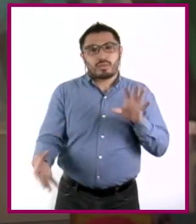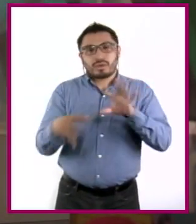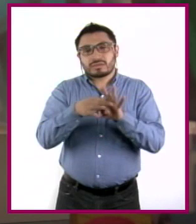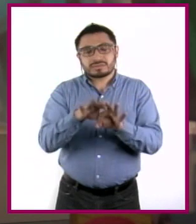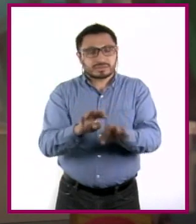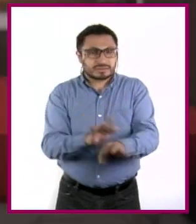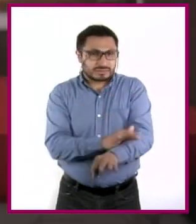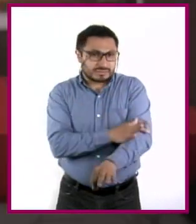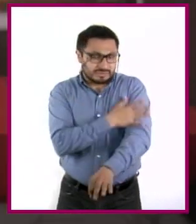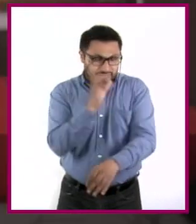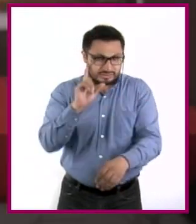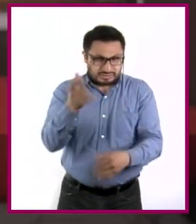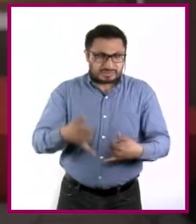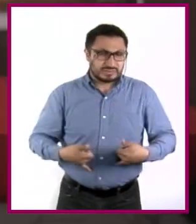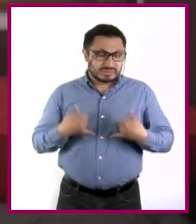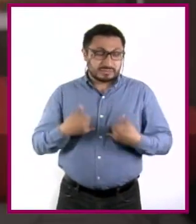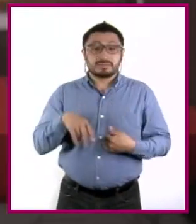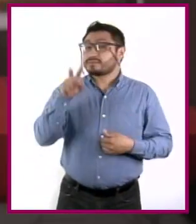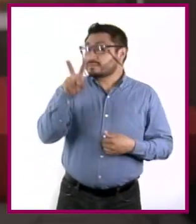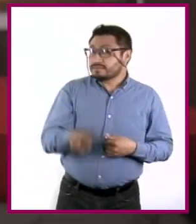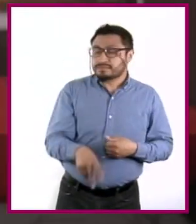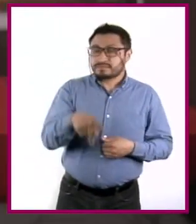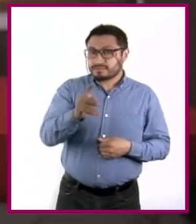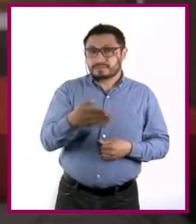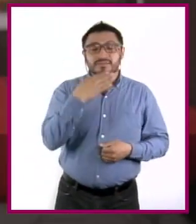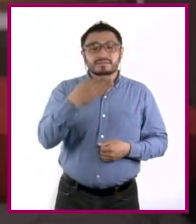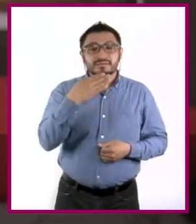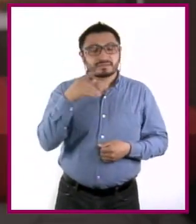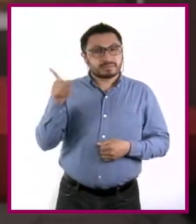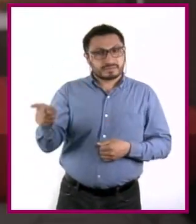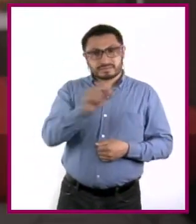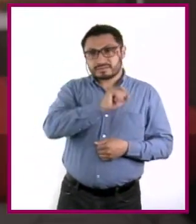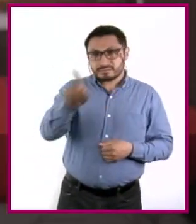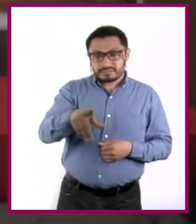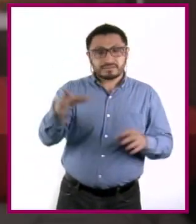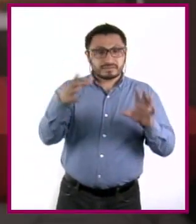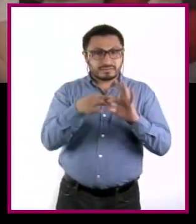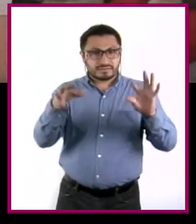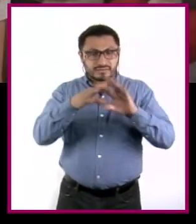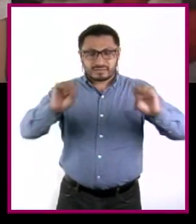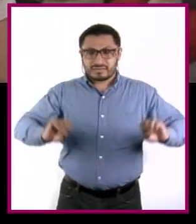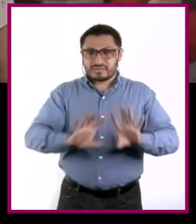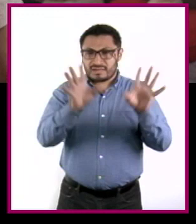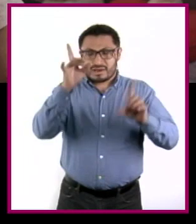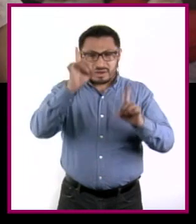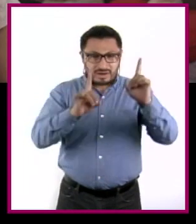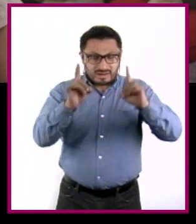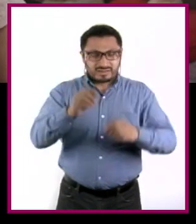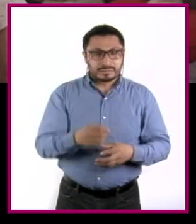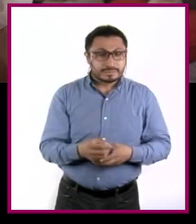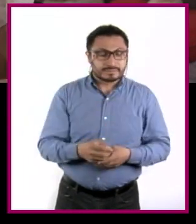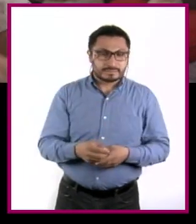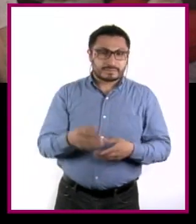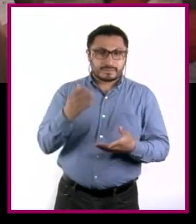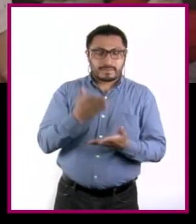este etapa. Así es Juanma, pero lo bueno es que nuestra experta disipó varias de nuestras dudas. Ahora, ¿qué tal si ayudamos a todas las